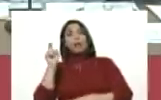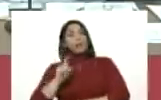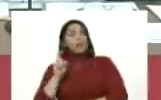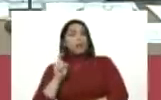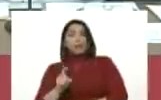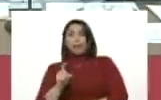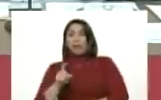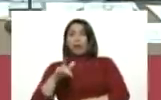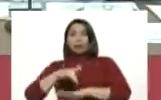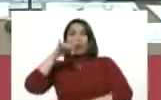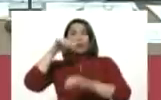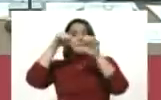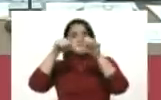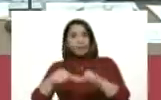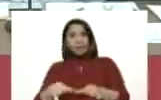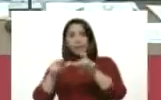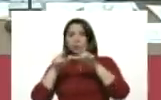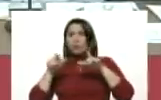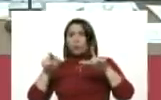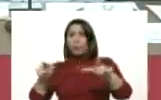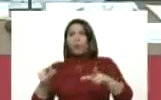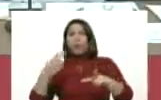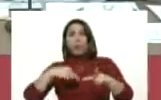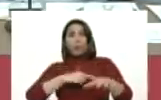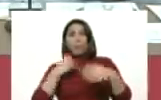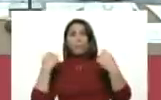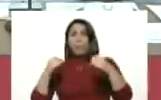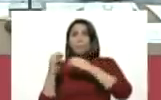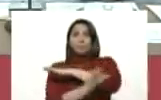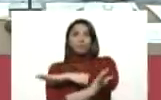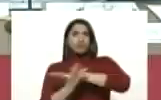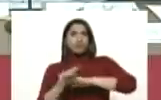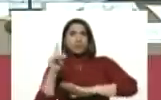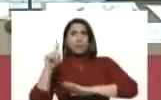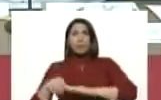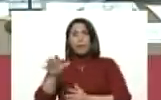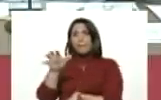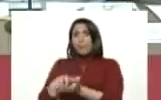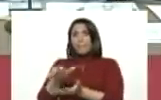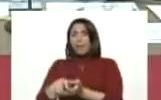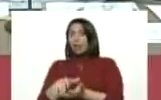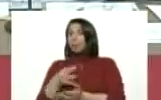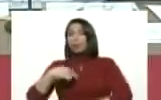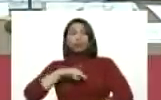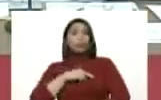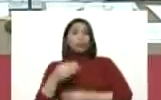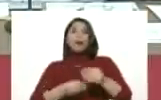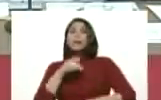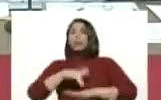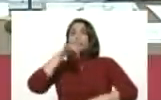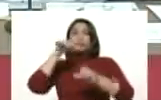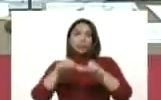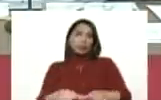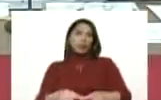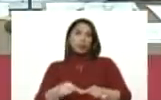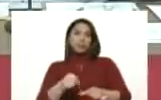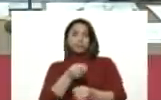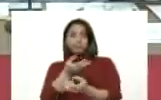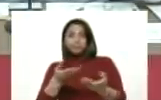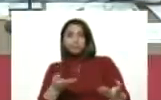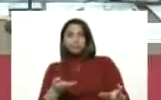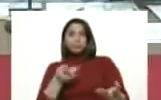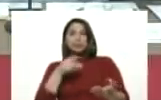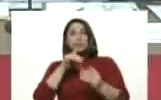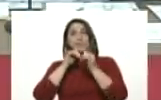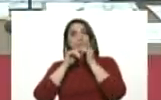llegar a los toques de queda que hemos practicado en la frontera y en Nueva Esparta, llegaremos. Eso, así